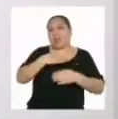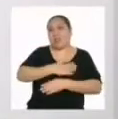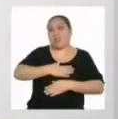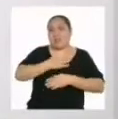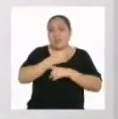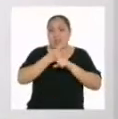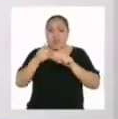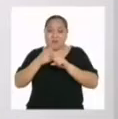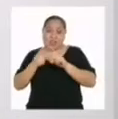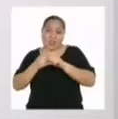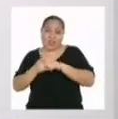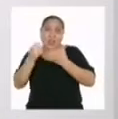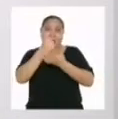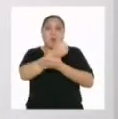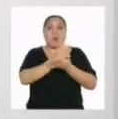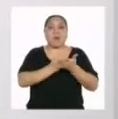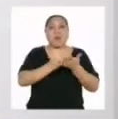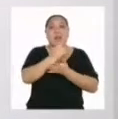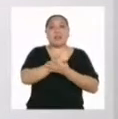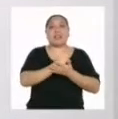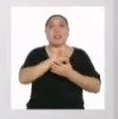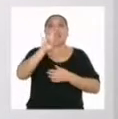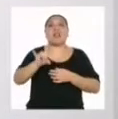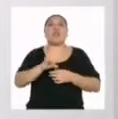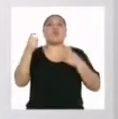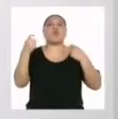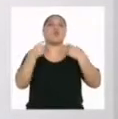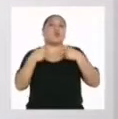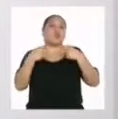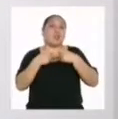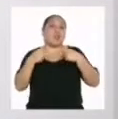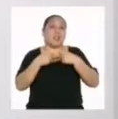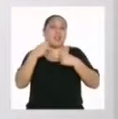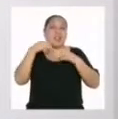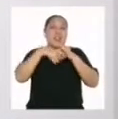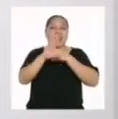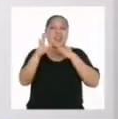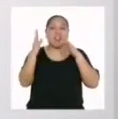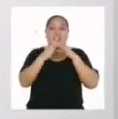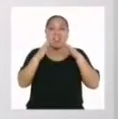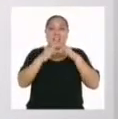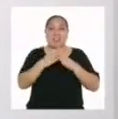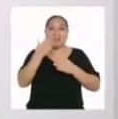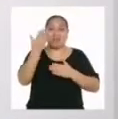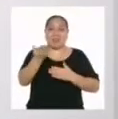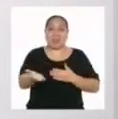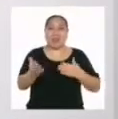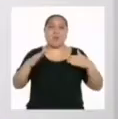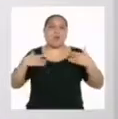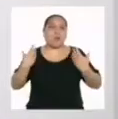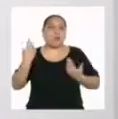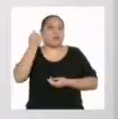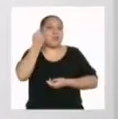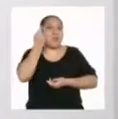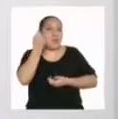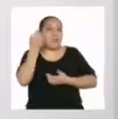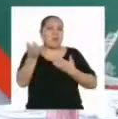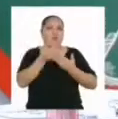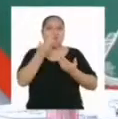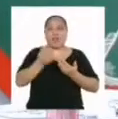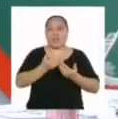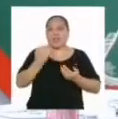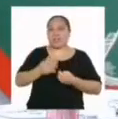de diferentes aspectos del consumo de energía eléctrica en casa para que podamos entender con